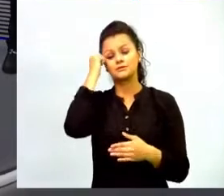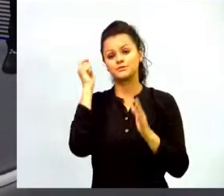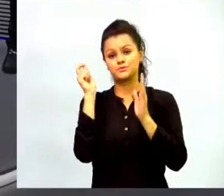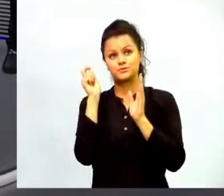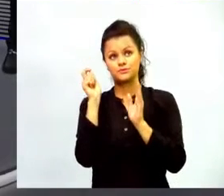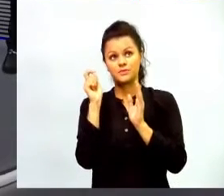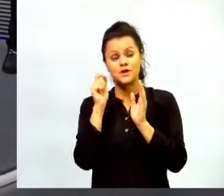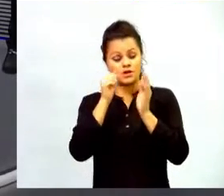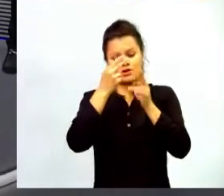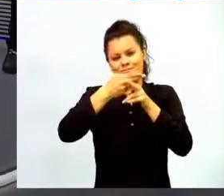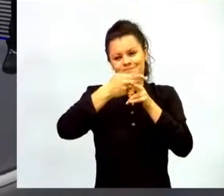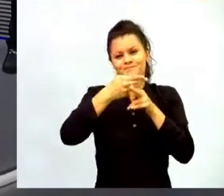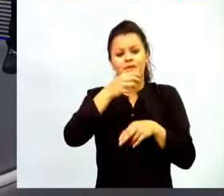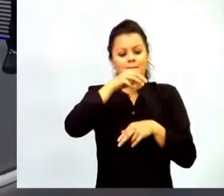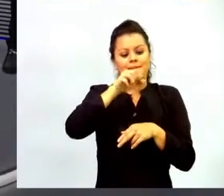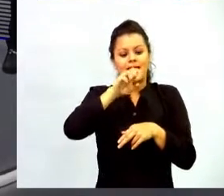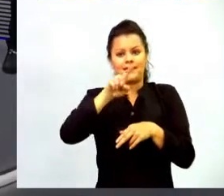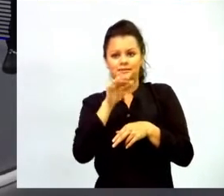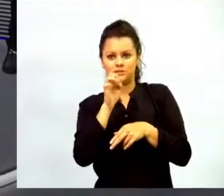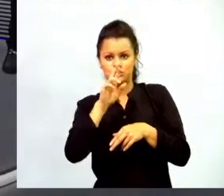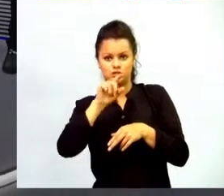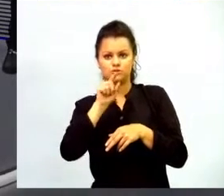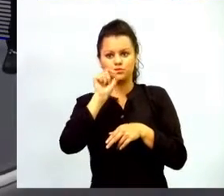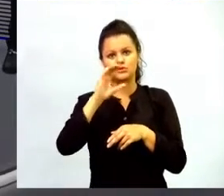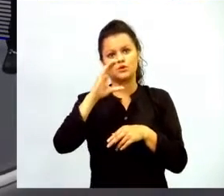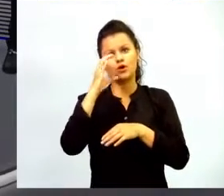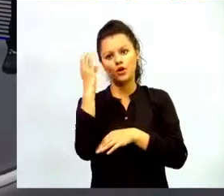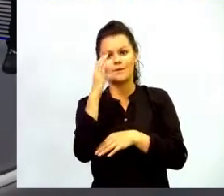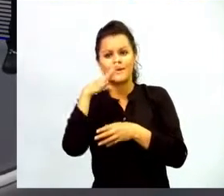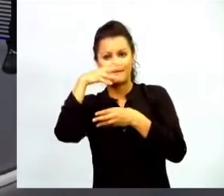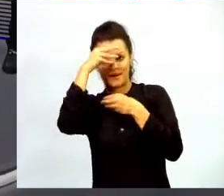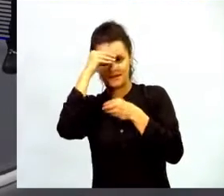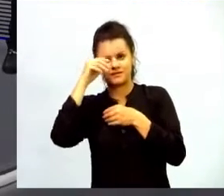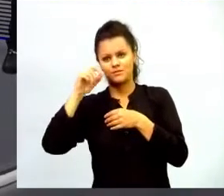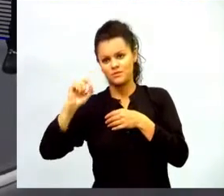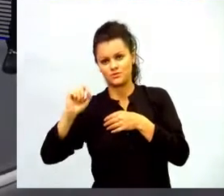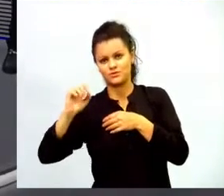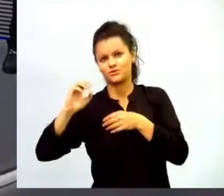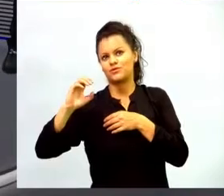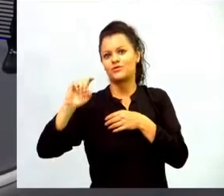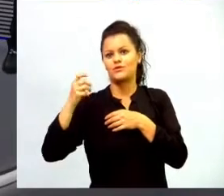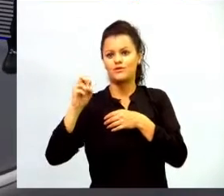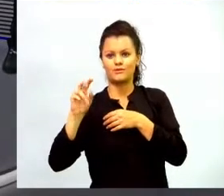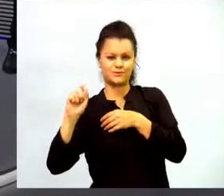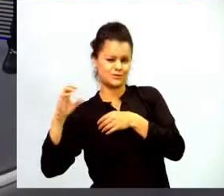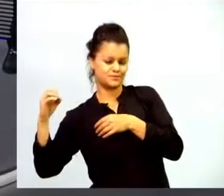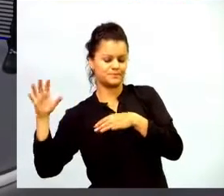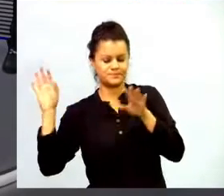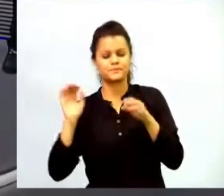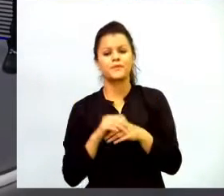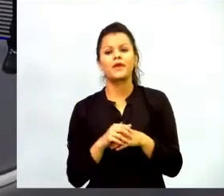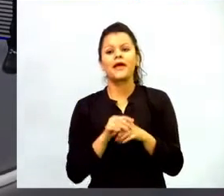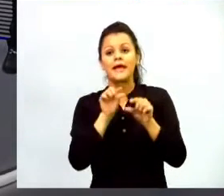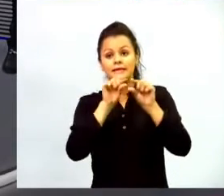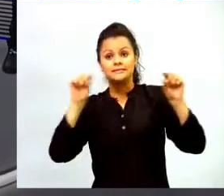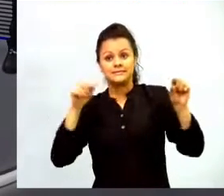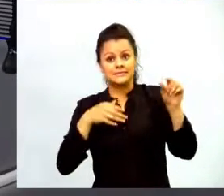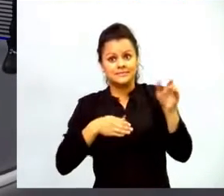.colombiaaprende.edu.co que es la red de maestros pero además hay un tema que motiva mucho a los docentes es precisamente